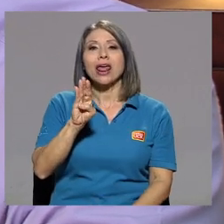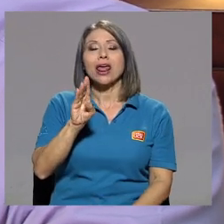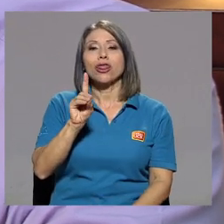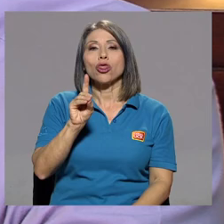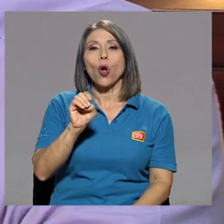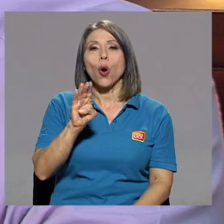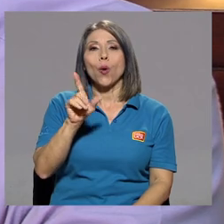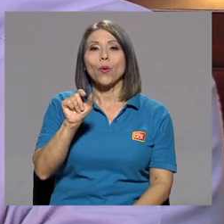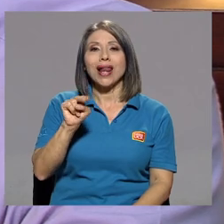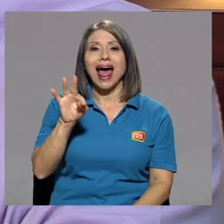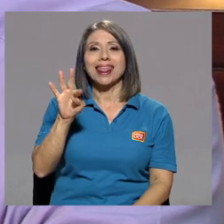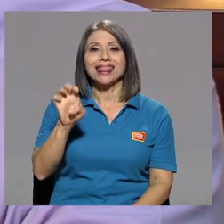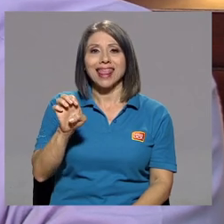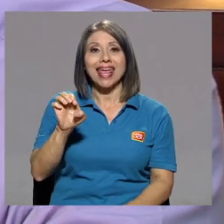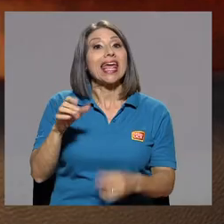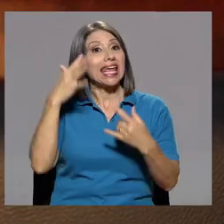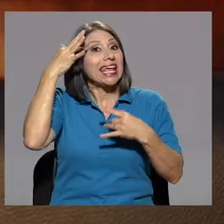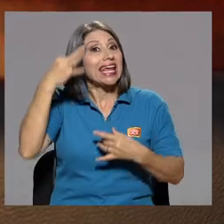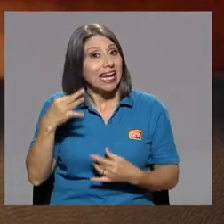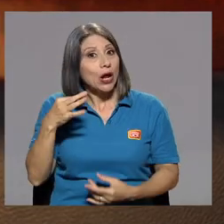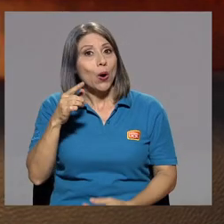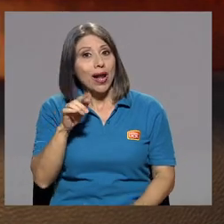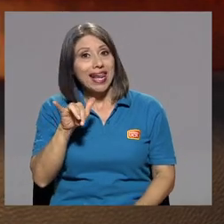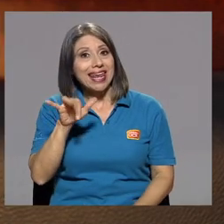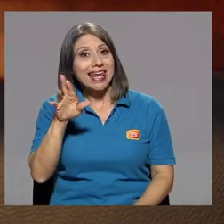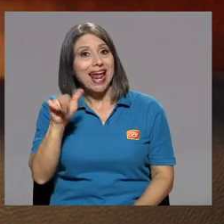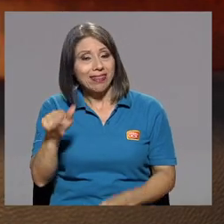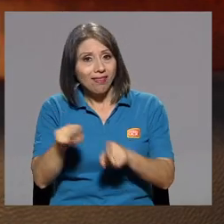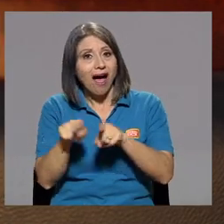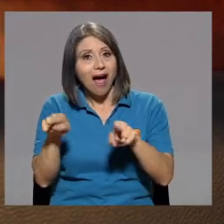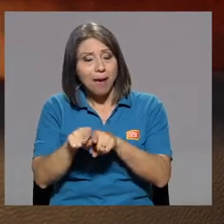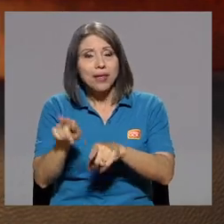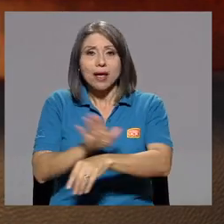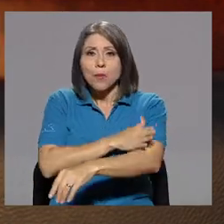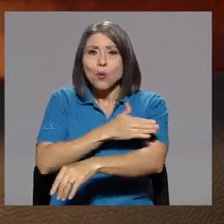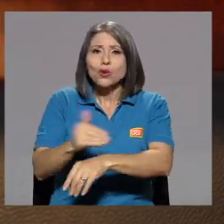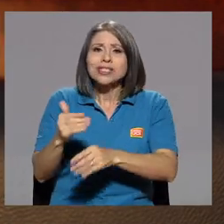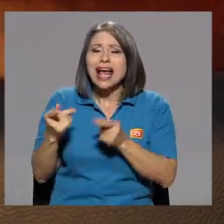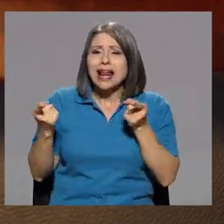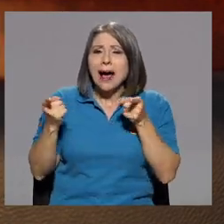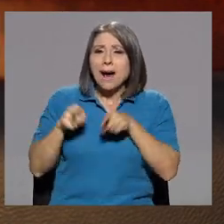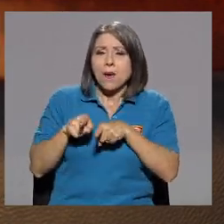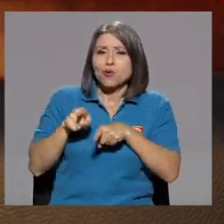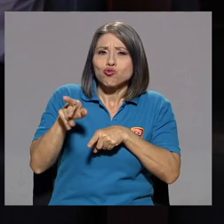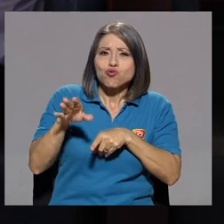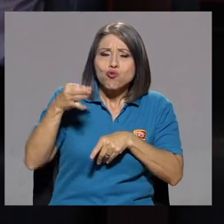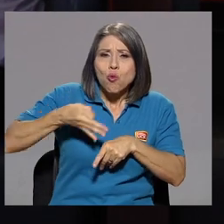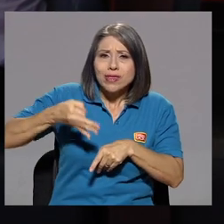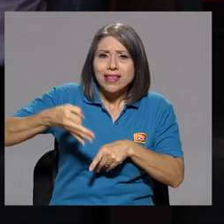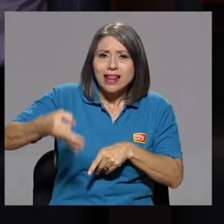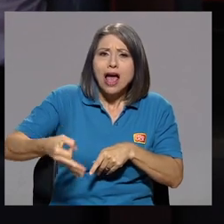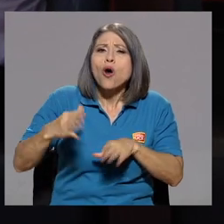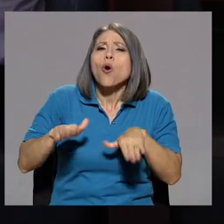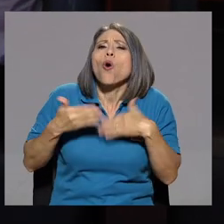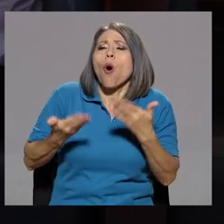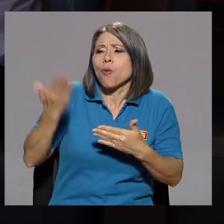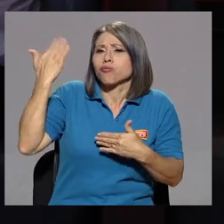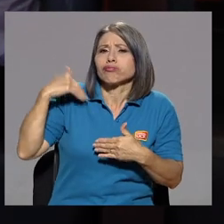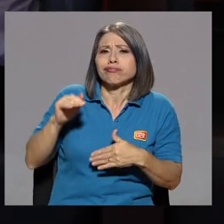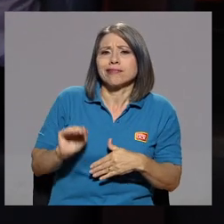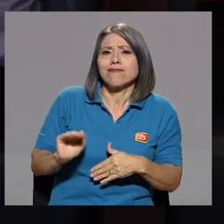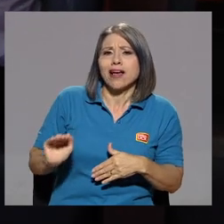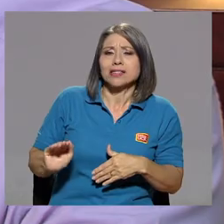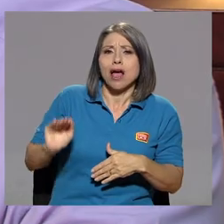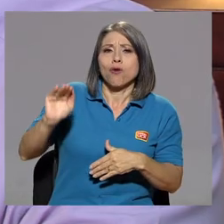la lira también. Así que la música era parte de su cotidianeidad. Cuénteme un poquito cómo era esa infancia suya en la escuela y el